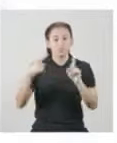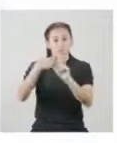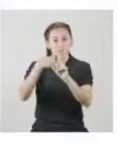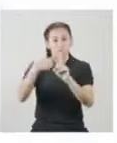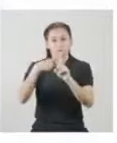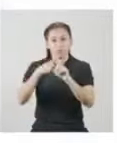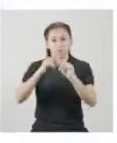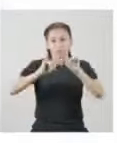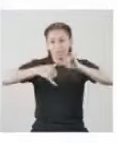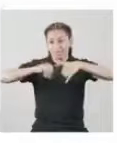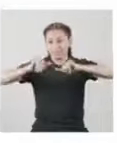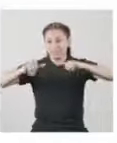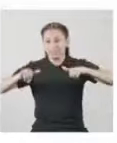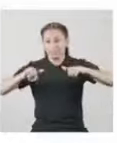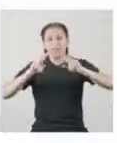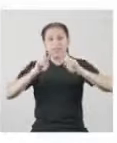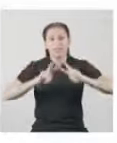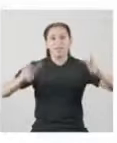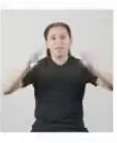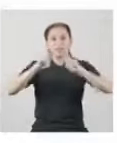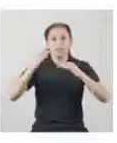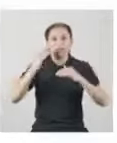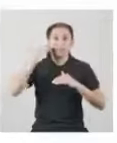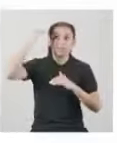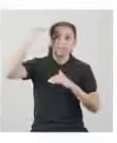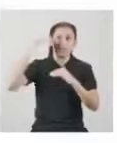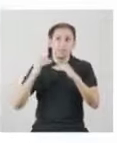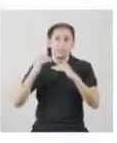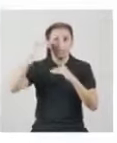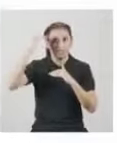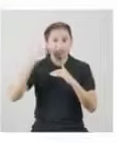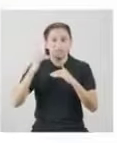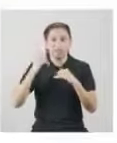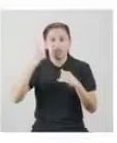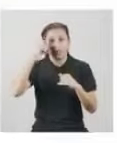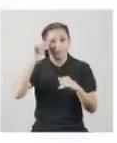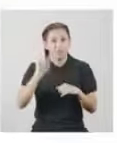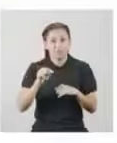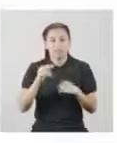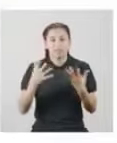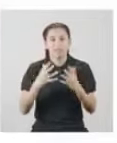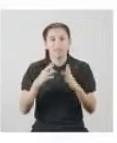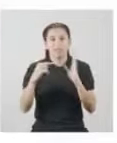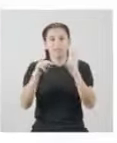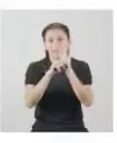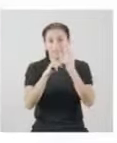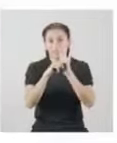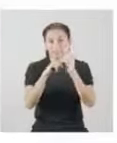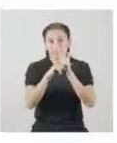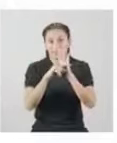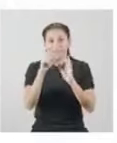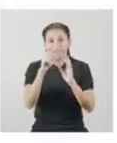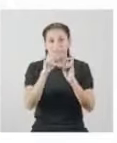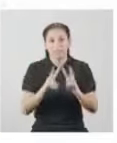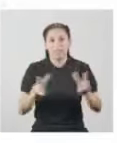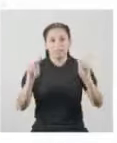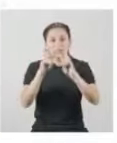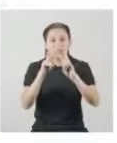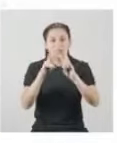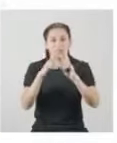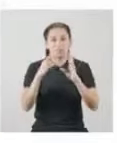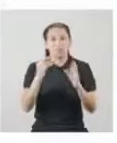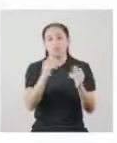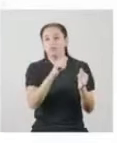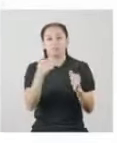Se calculan las distancias de cada valor de la talla a la talla promedio Para ello, se resta cada valor de la